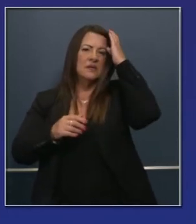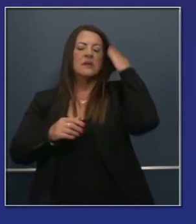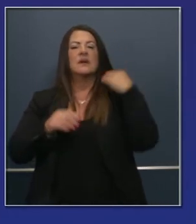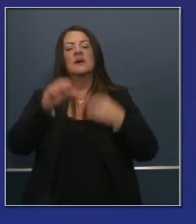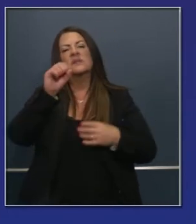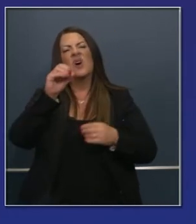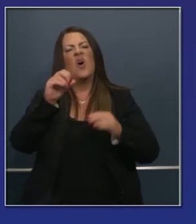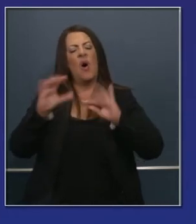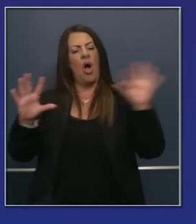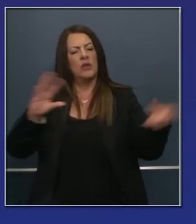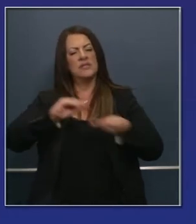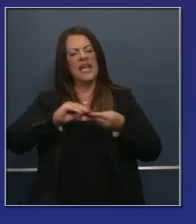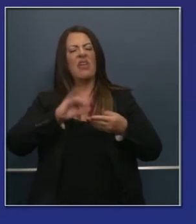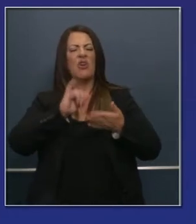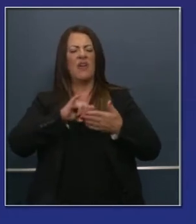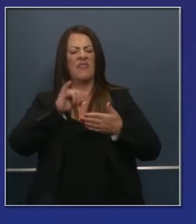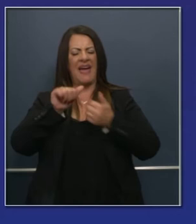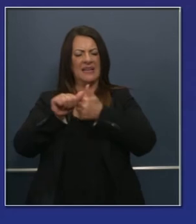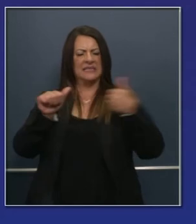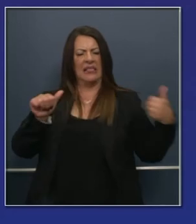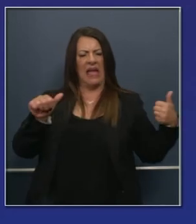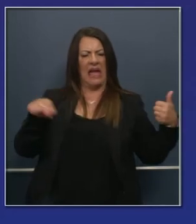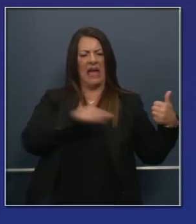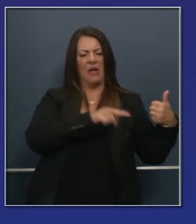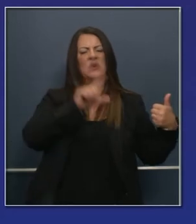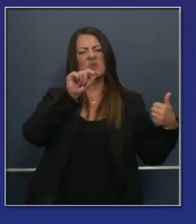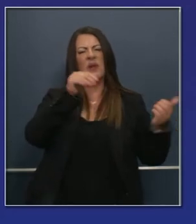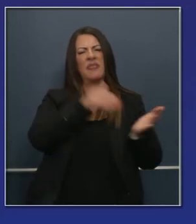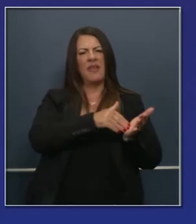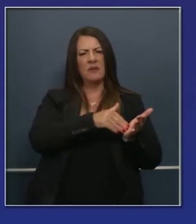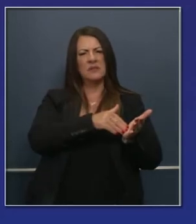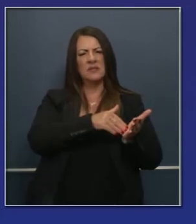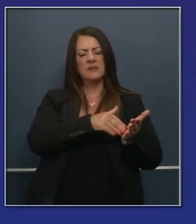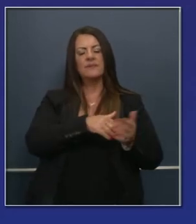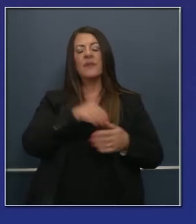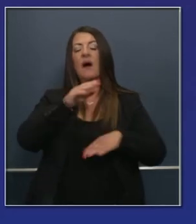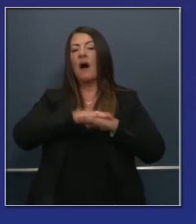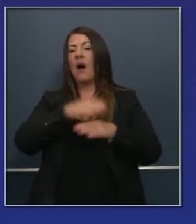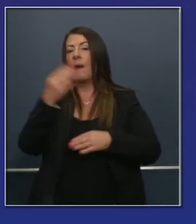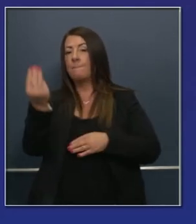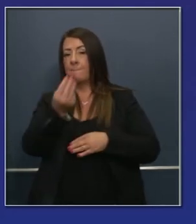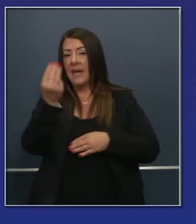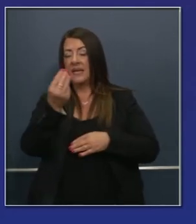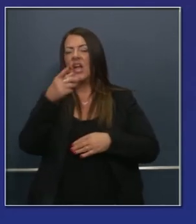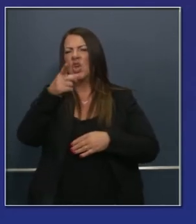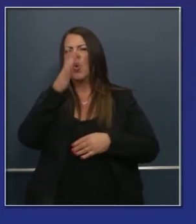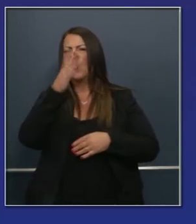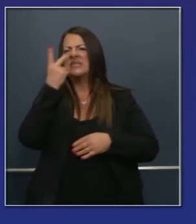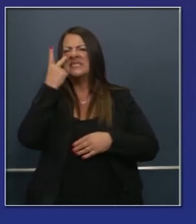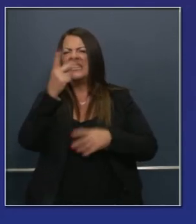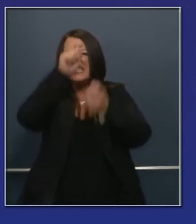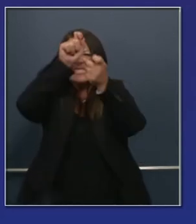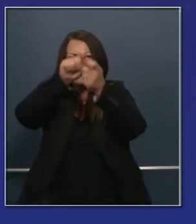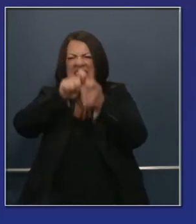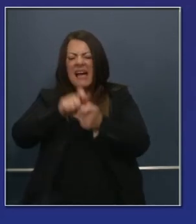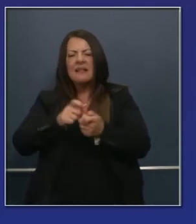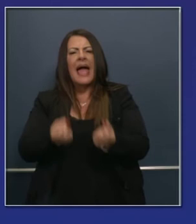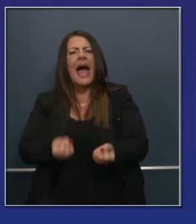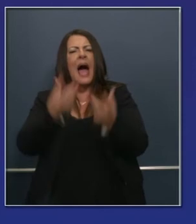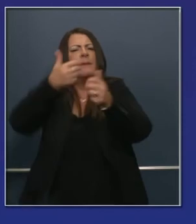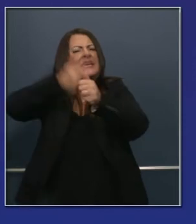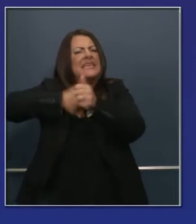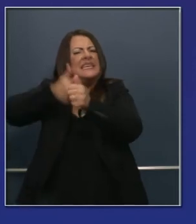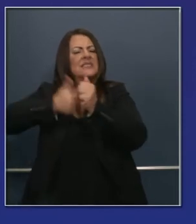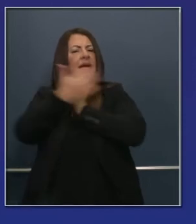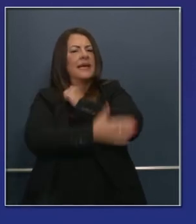20,000 positivos dentro de ese grupo general. El lunes vamos a desglosar por condado una lista detallada para que la gente